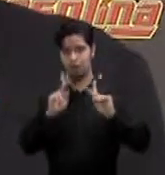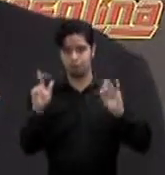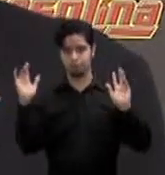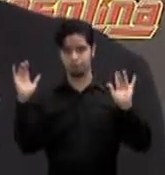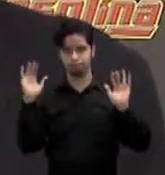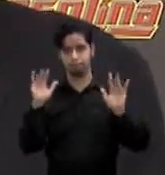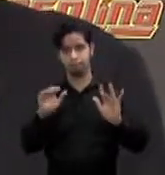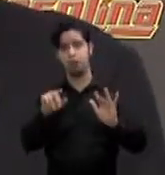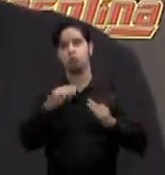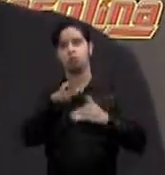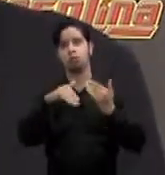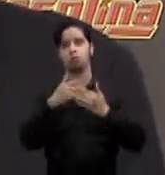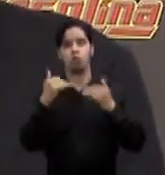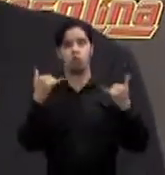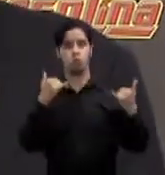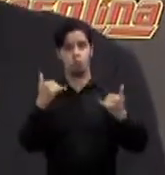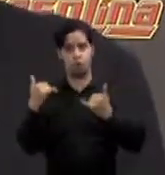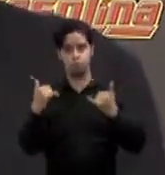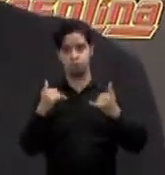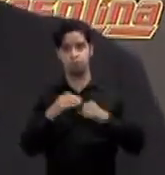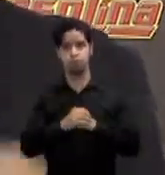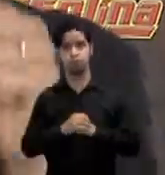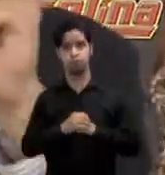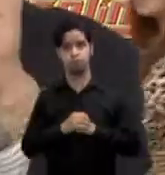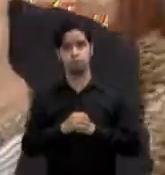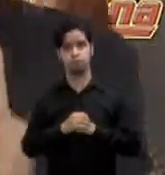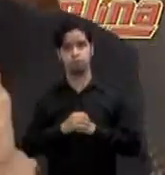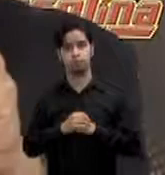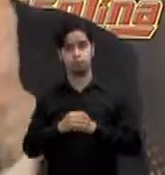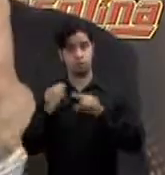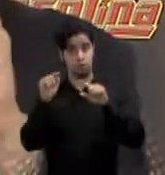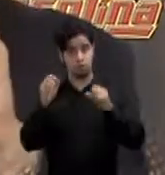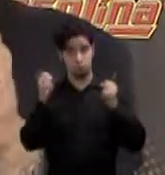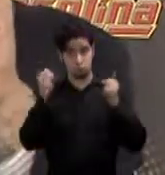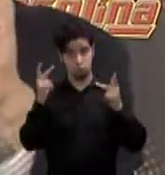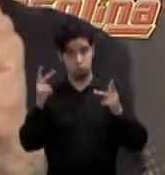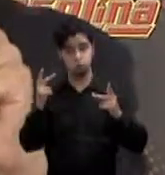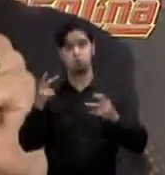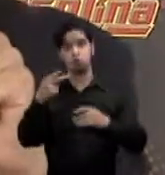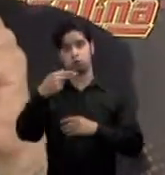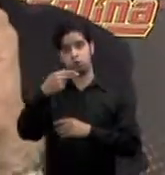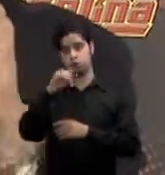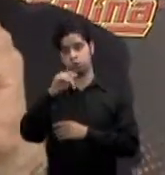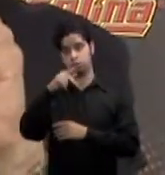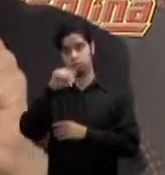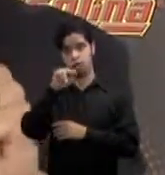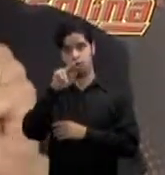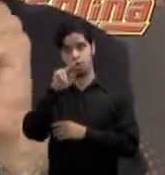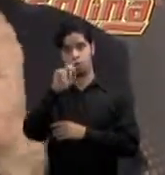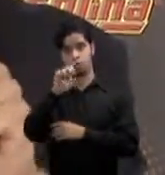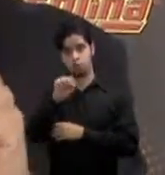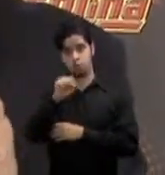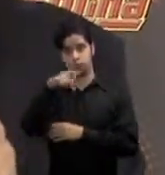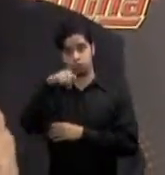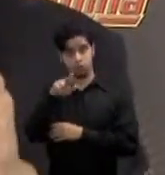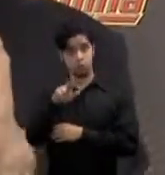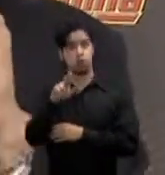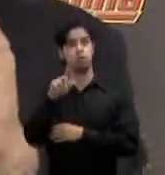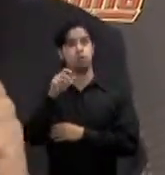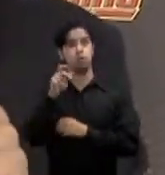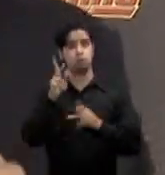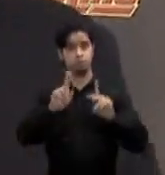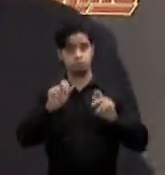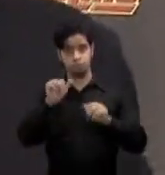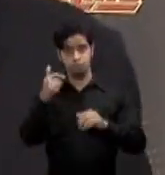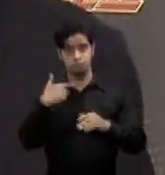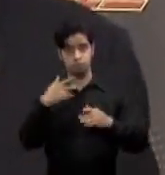juego y muchos hispanos puertorriqueños y personas de otros países del mundo a ver juegos de la